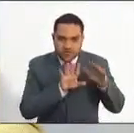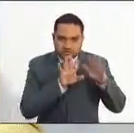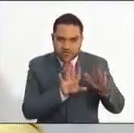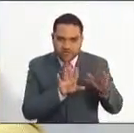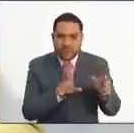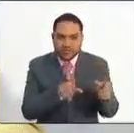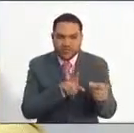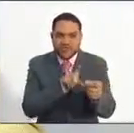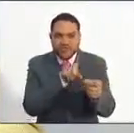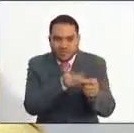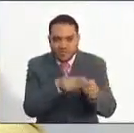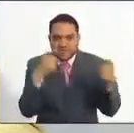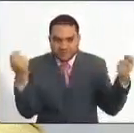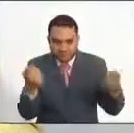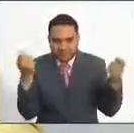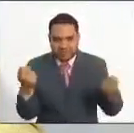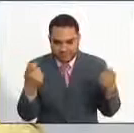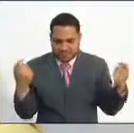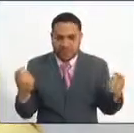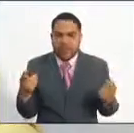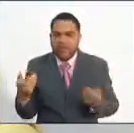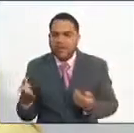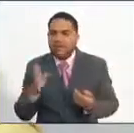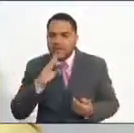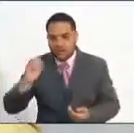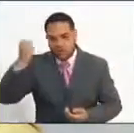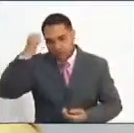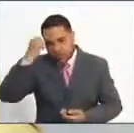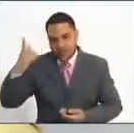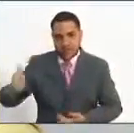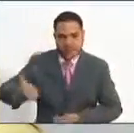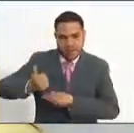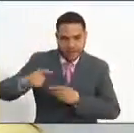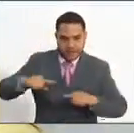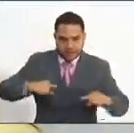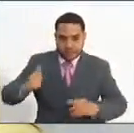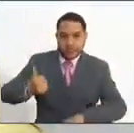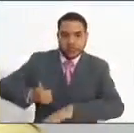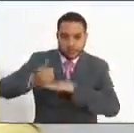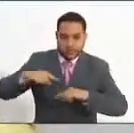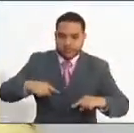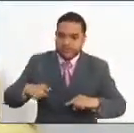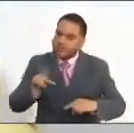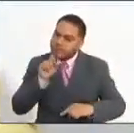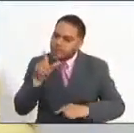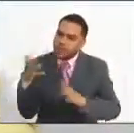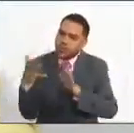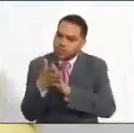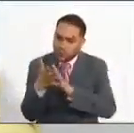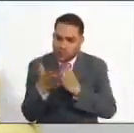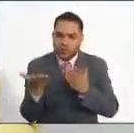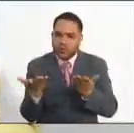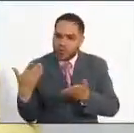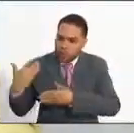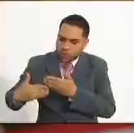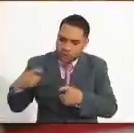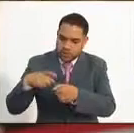docentes. A ella queremos preguntarle cómo fue su paso, cómo le fue en todo este proceso para lograr su empleo.